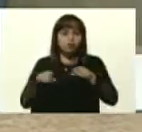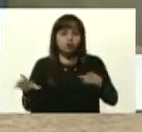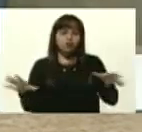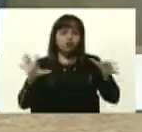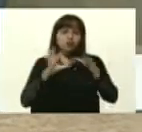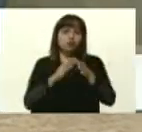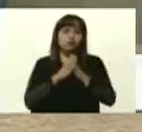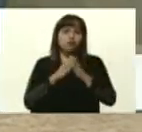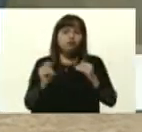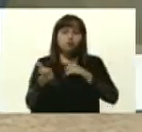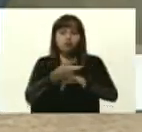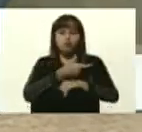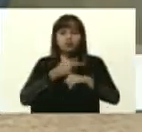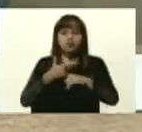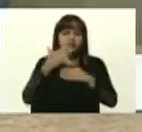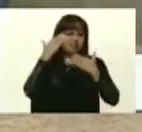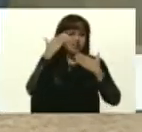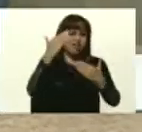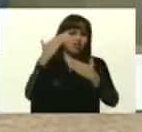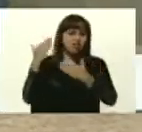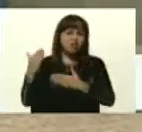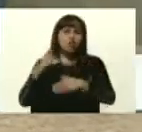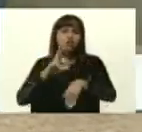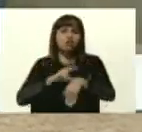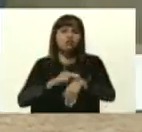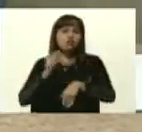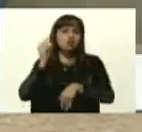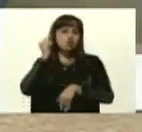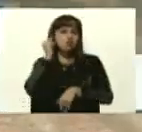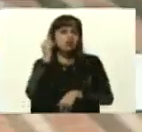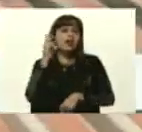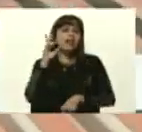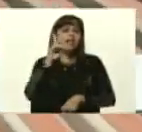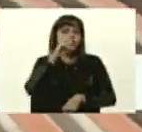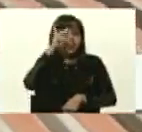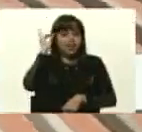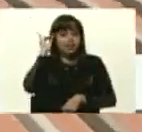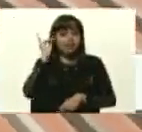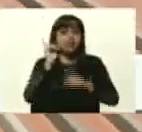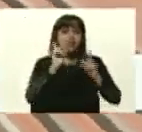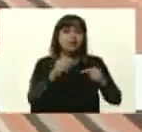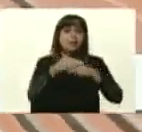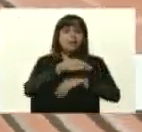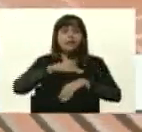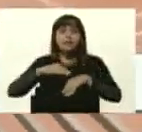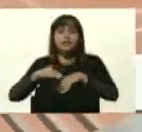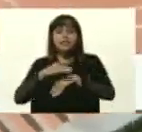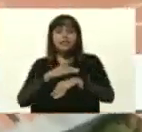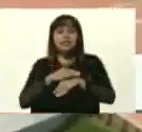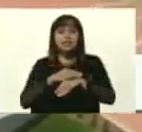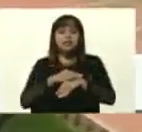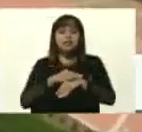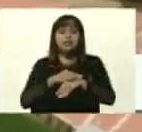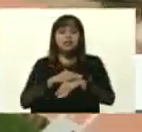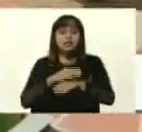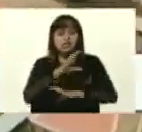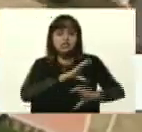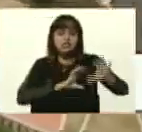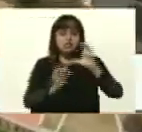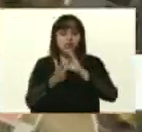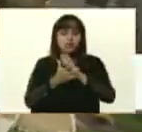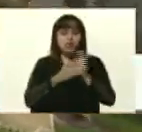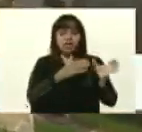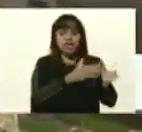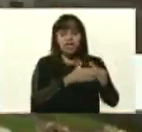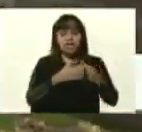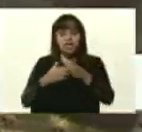todo nuestro gobierno. Saludos a la doctora Delcy Rodríguez, también a nuestra ministra Gabriela Jiménez, a todo su equipo de